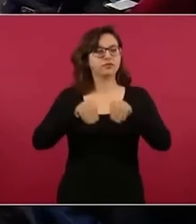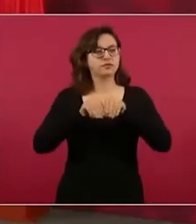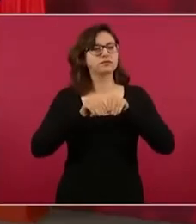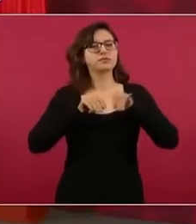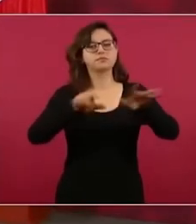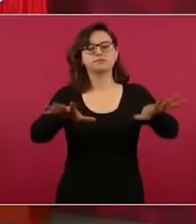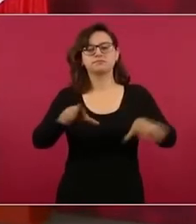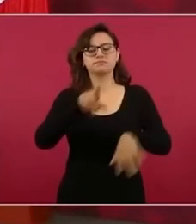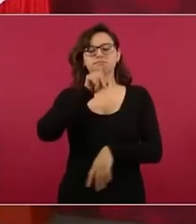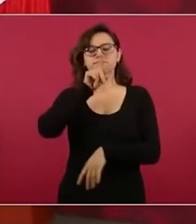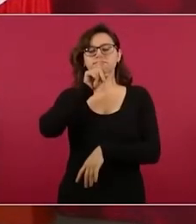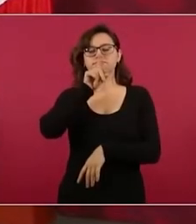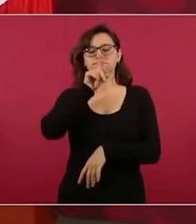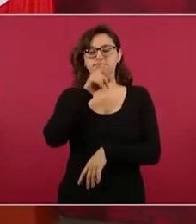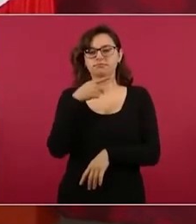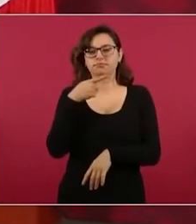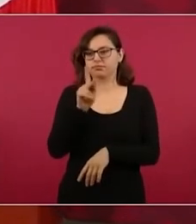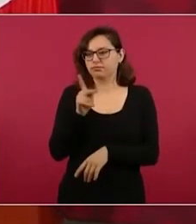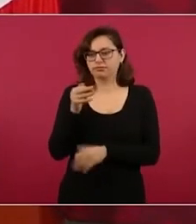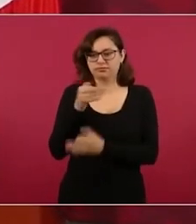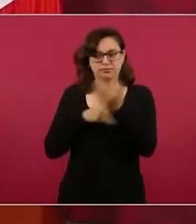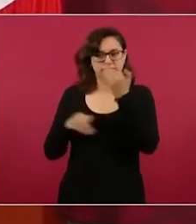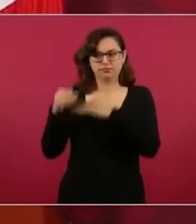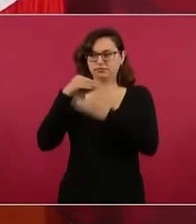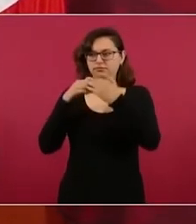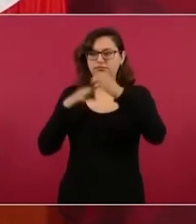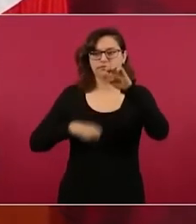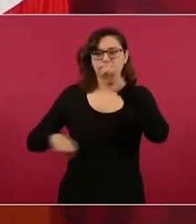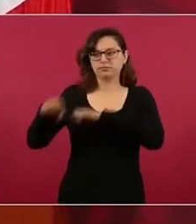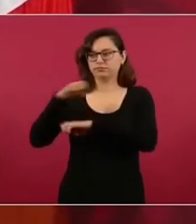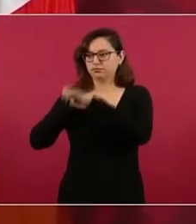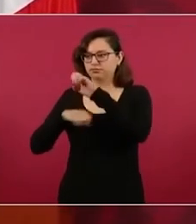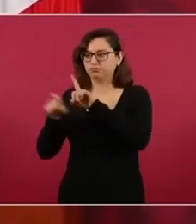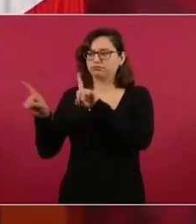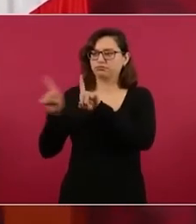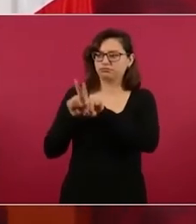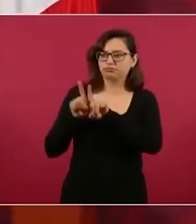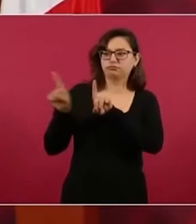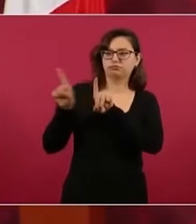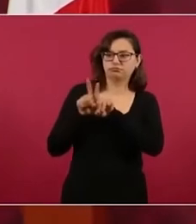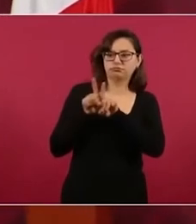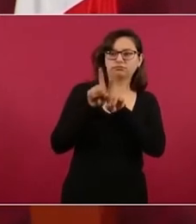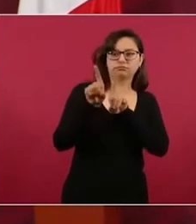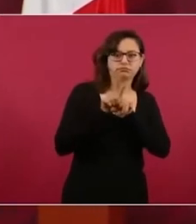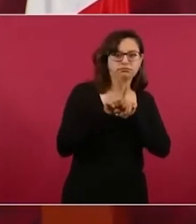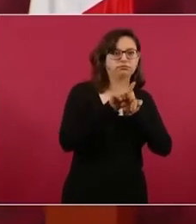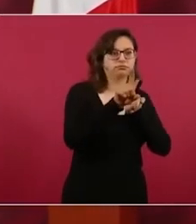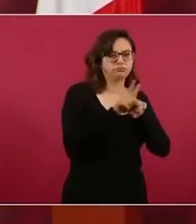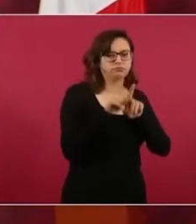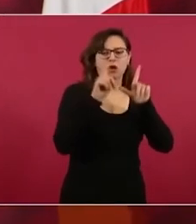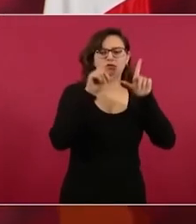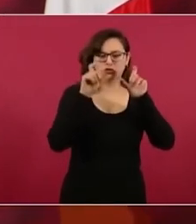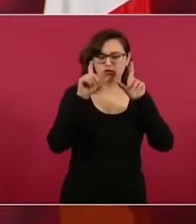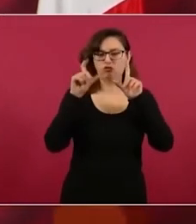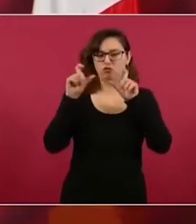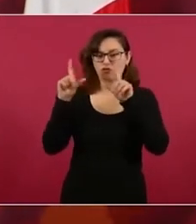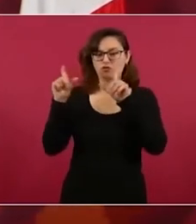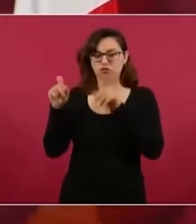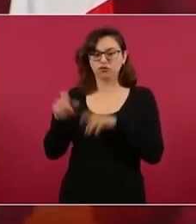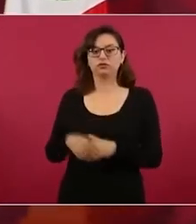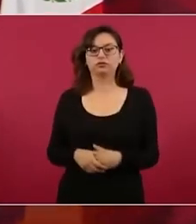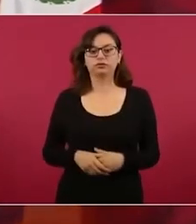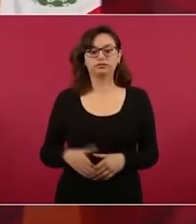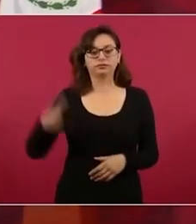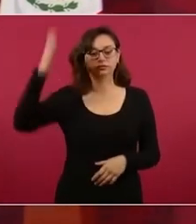todos nos fotografiamos vinieron los gerentes